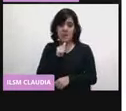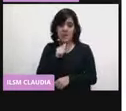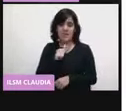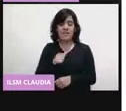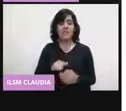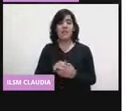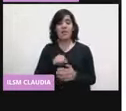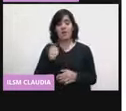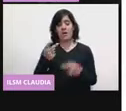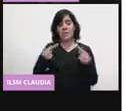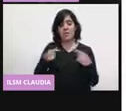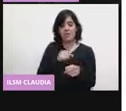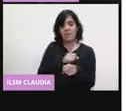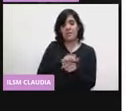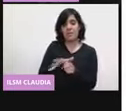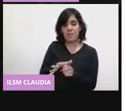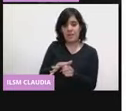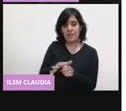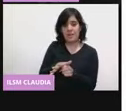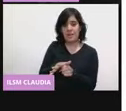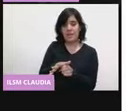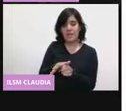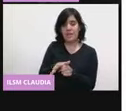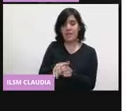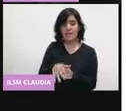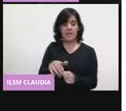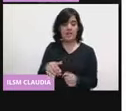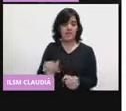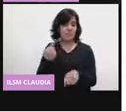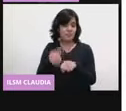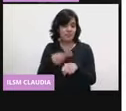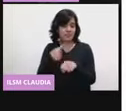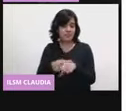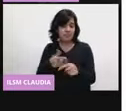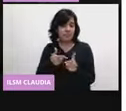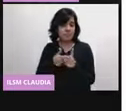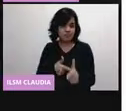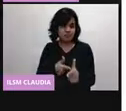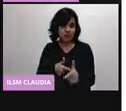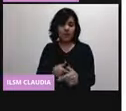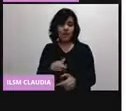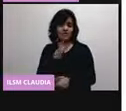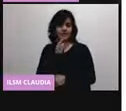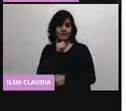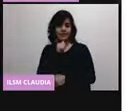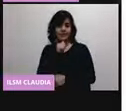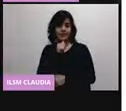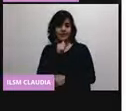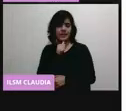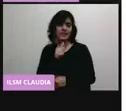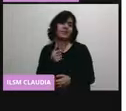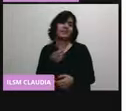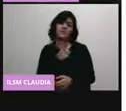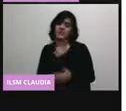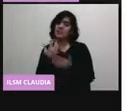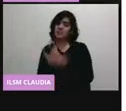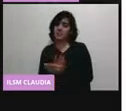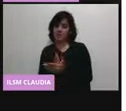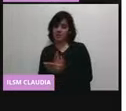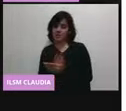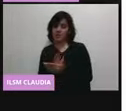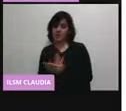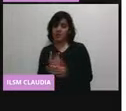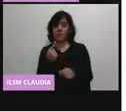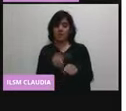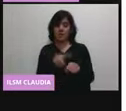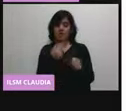COVID, ya lo dije, 19, y aún continúan con síntomas, no se pueden vacunar hasta que no están recuperados. Si